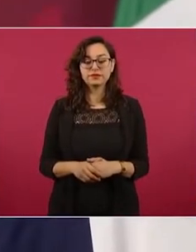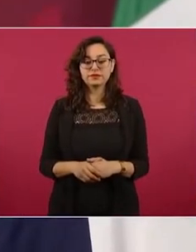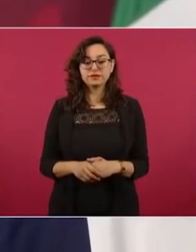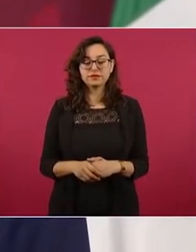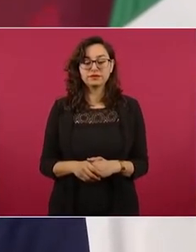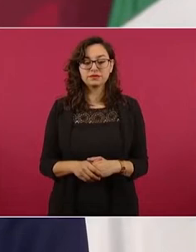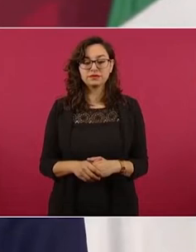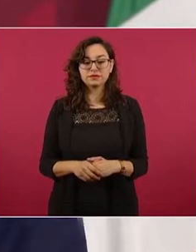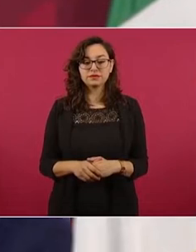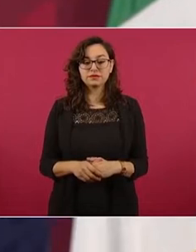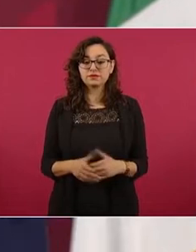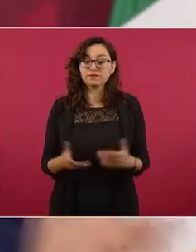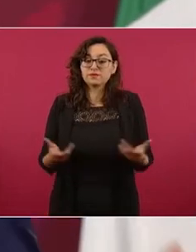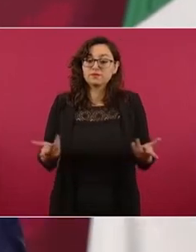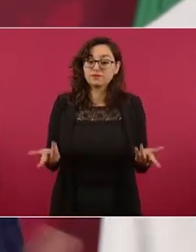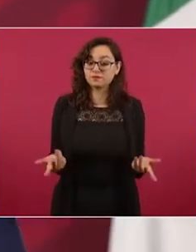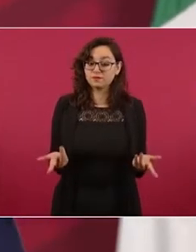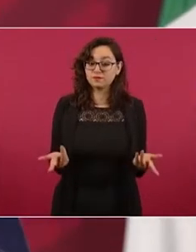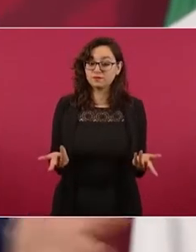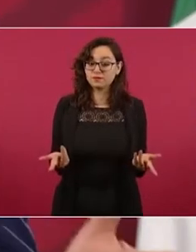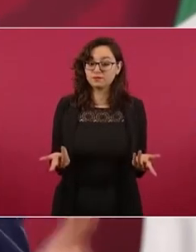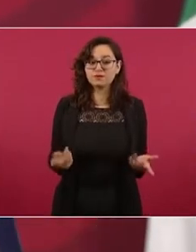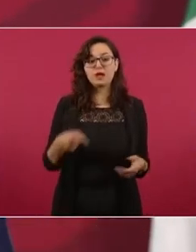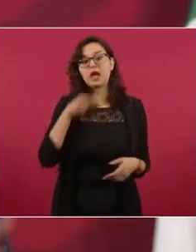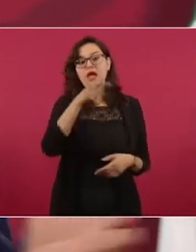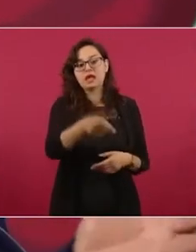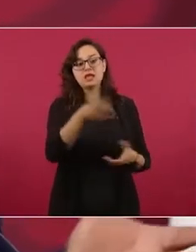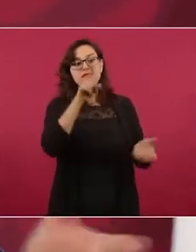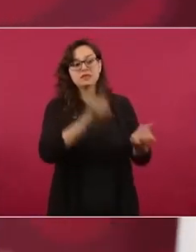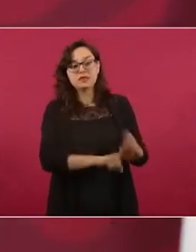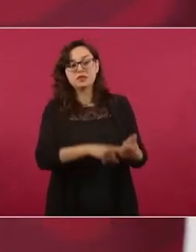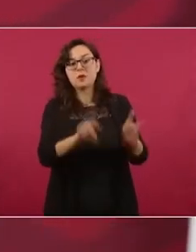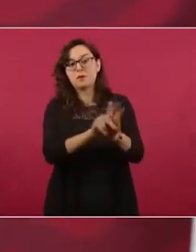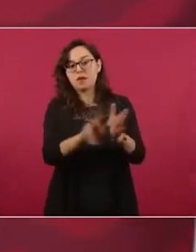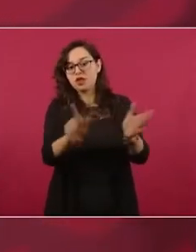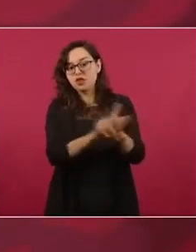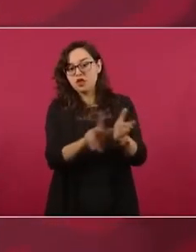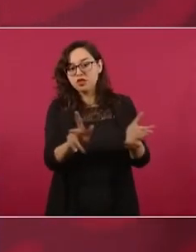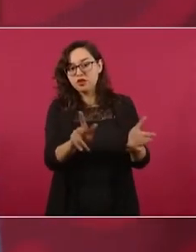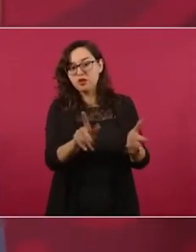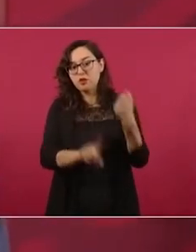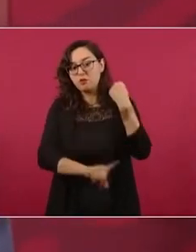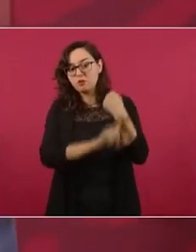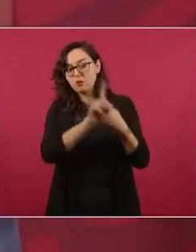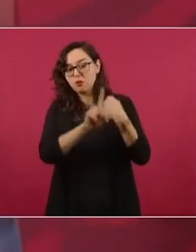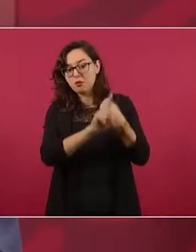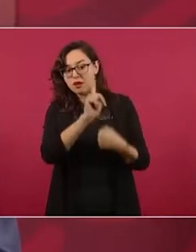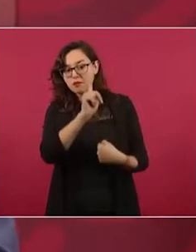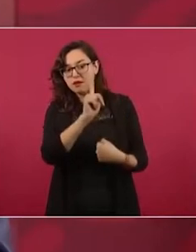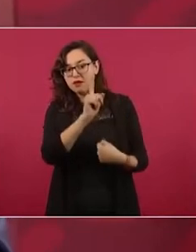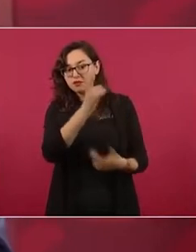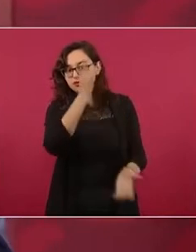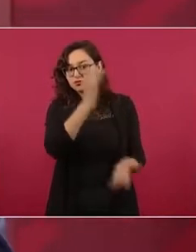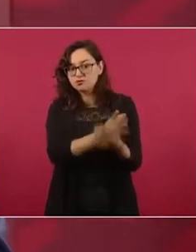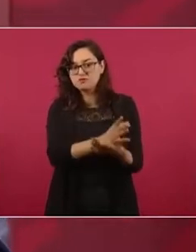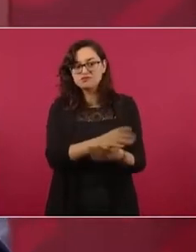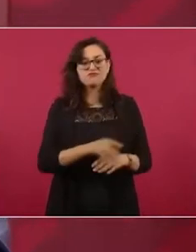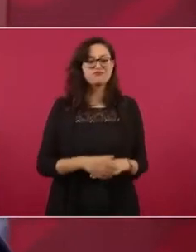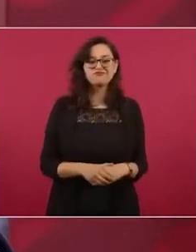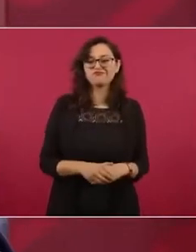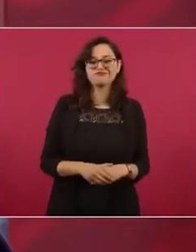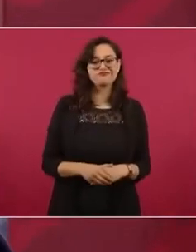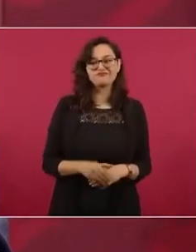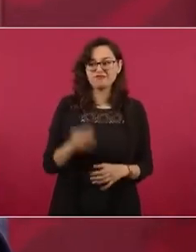o sea que no es nada más el reforma y el universal es un fenómeno